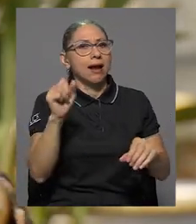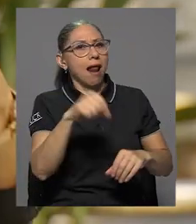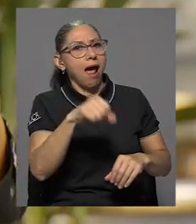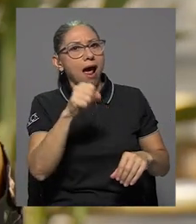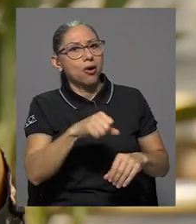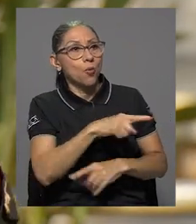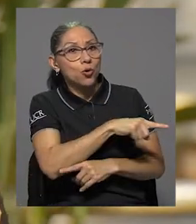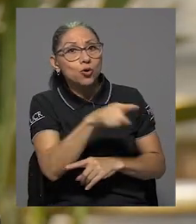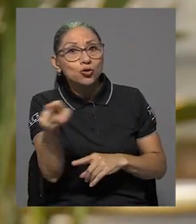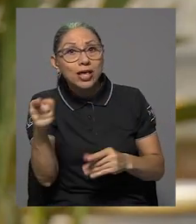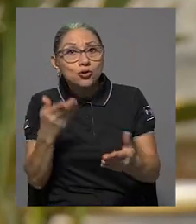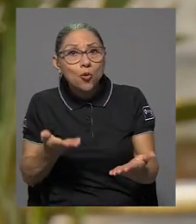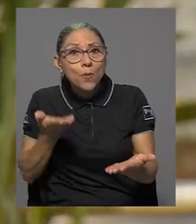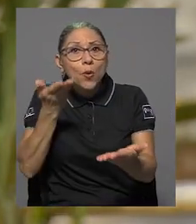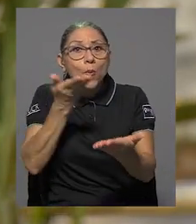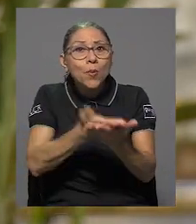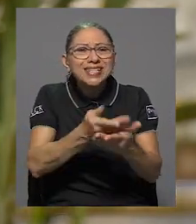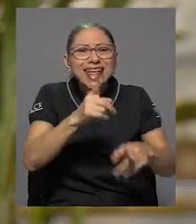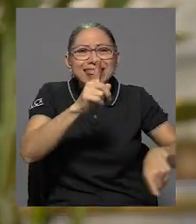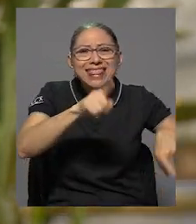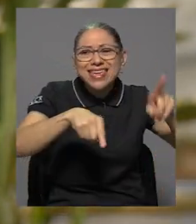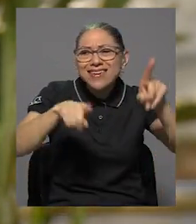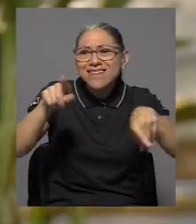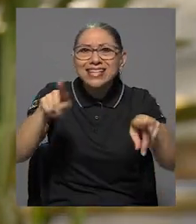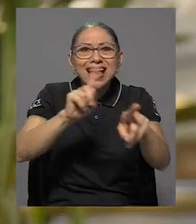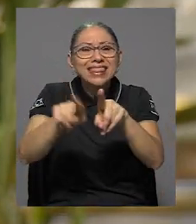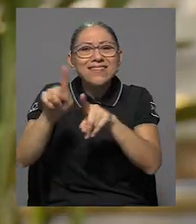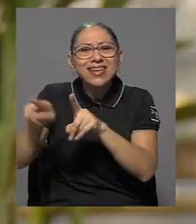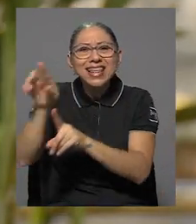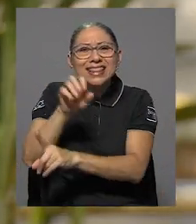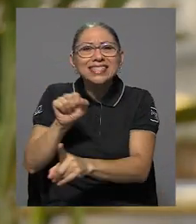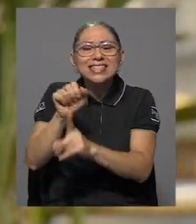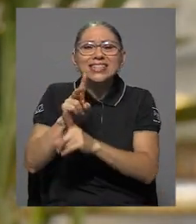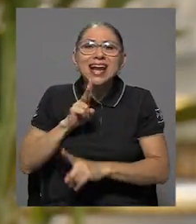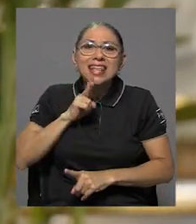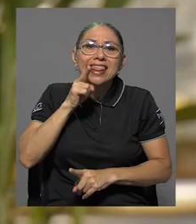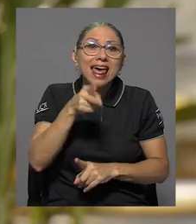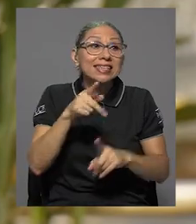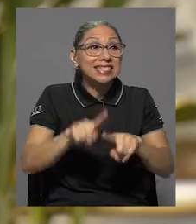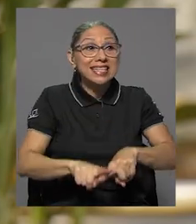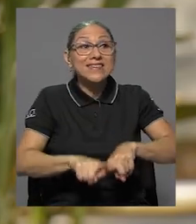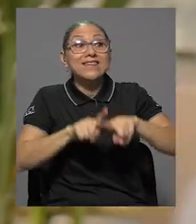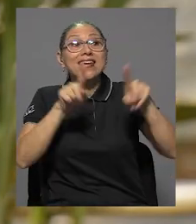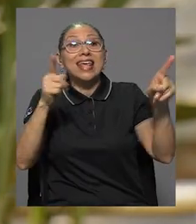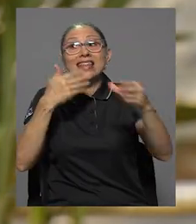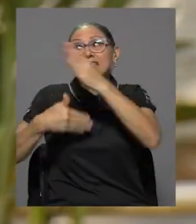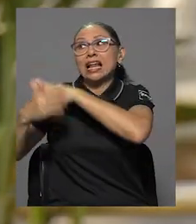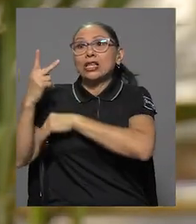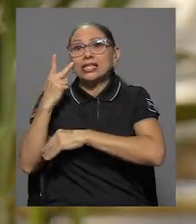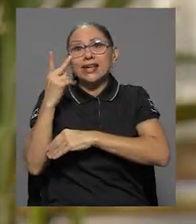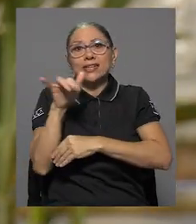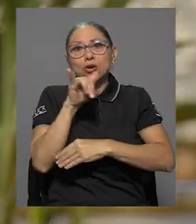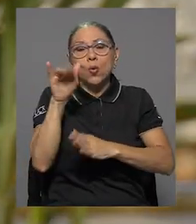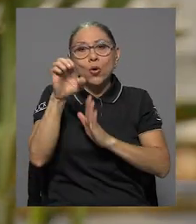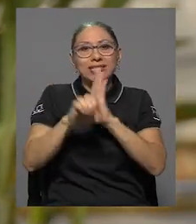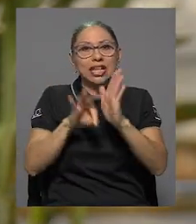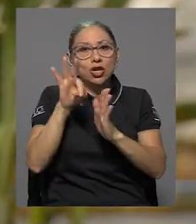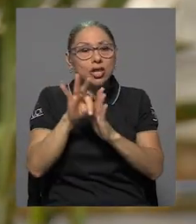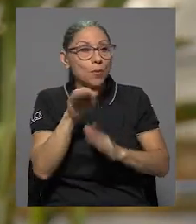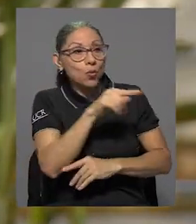ustedes son una propuesta muy diversa, de realidades muy diferentes a lo que estereotipadamente se ha manejado,